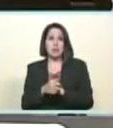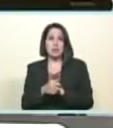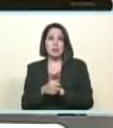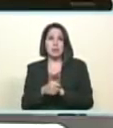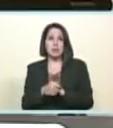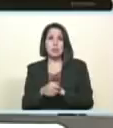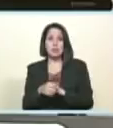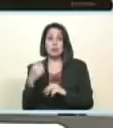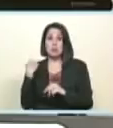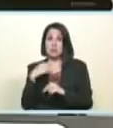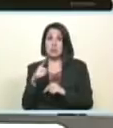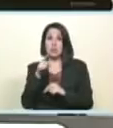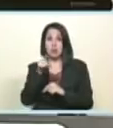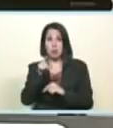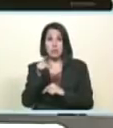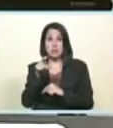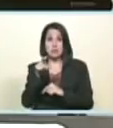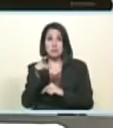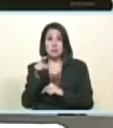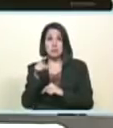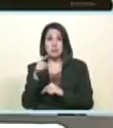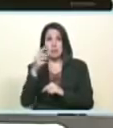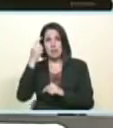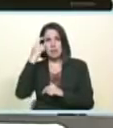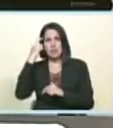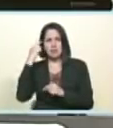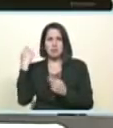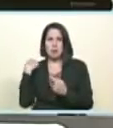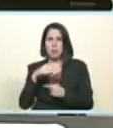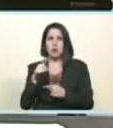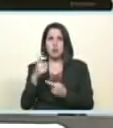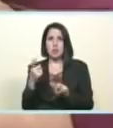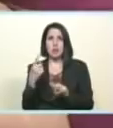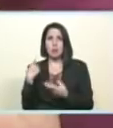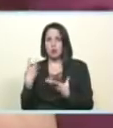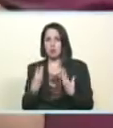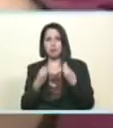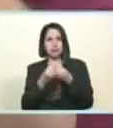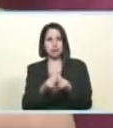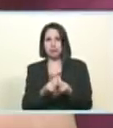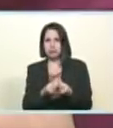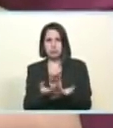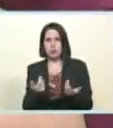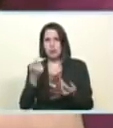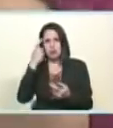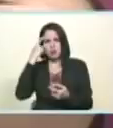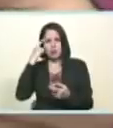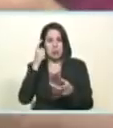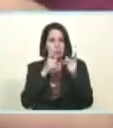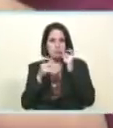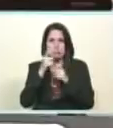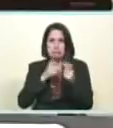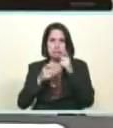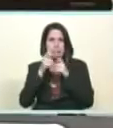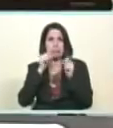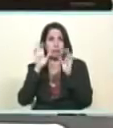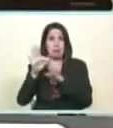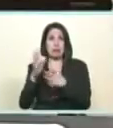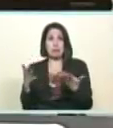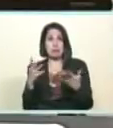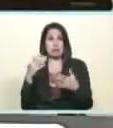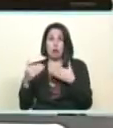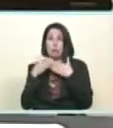con justicia la riqueza que Venezuela tiene Venezuela va a superar estas circunstancias de guerra la vamos a superar